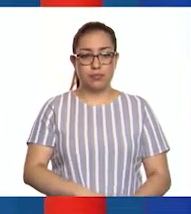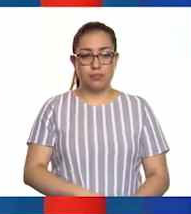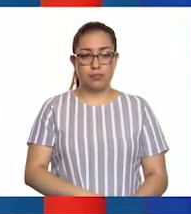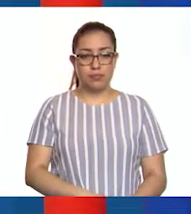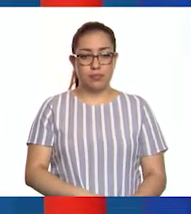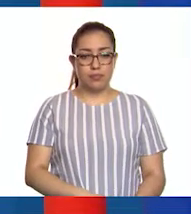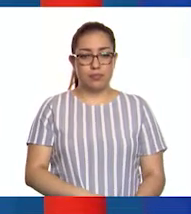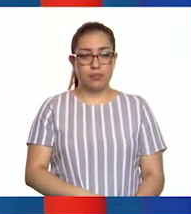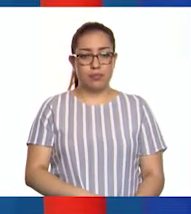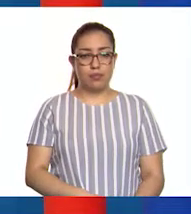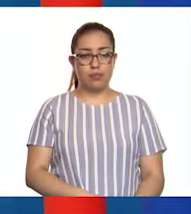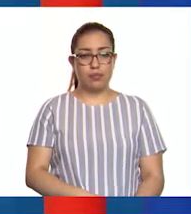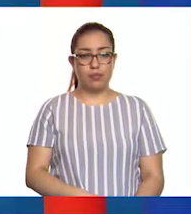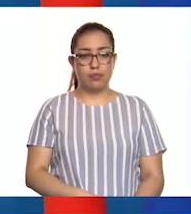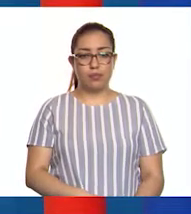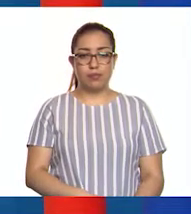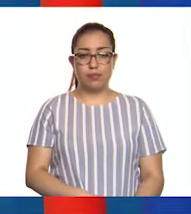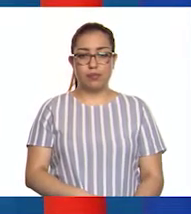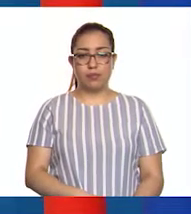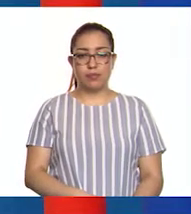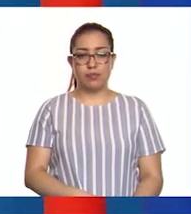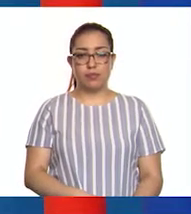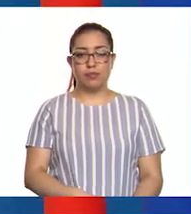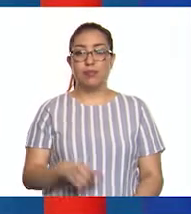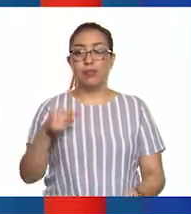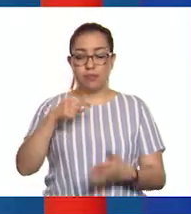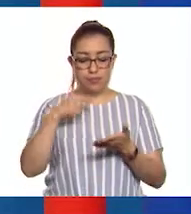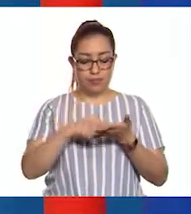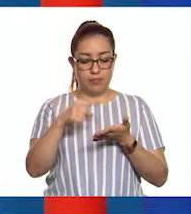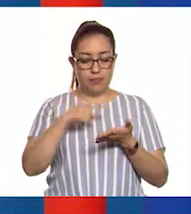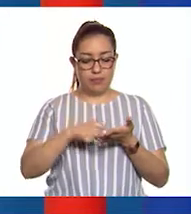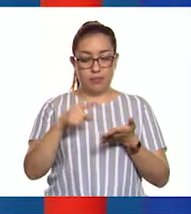Dice, ¿dónde venía? ¿Dónde venía? Aquí está. Dice,